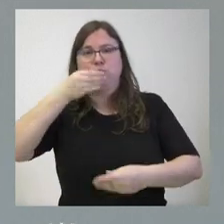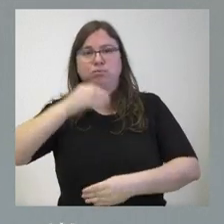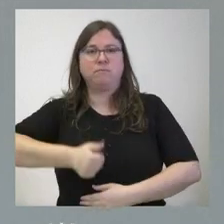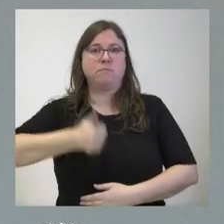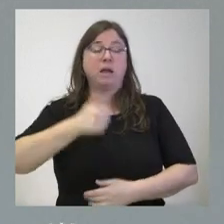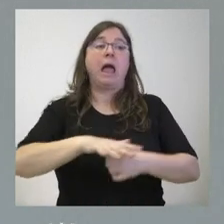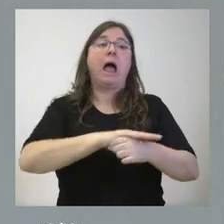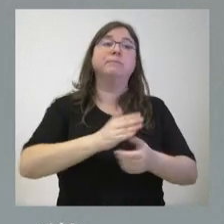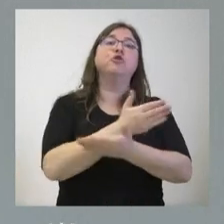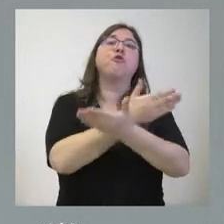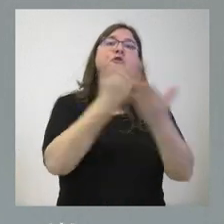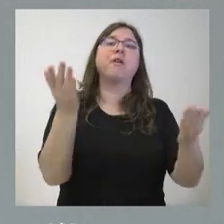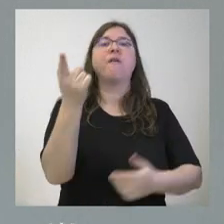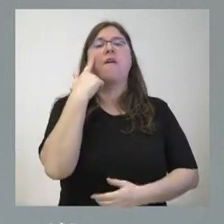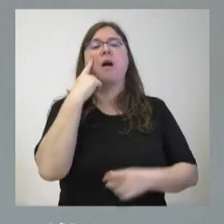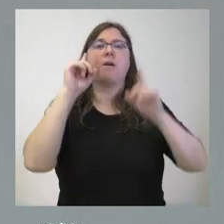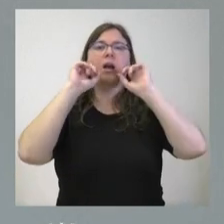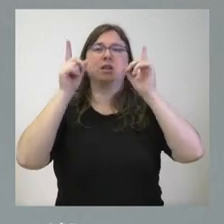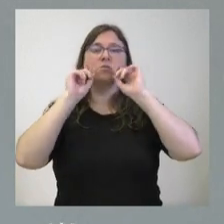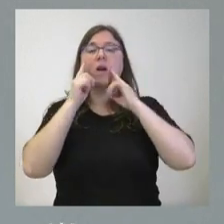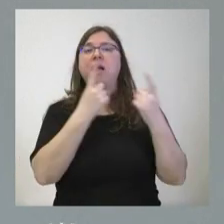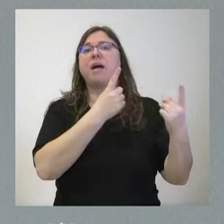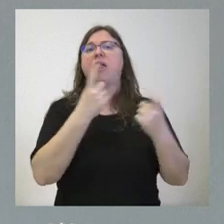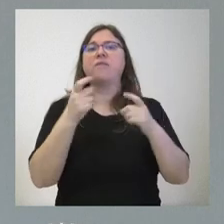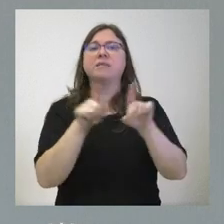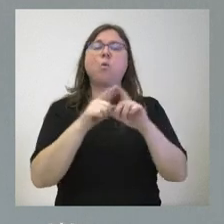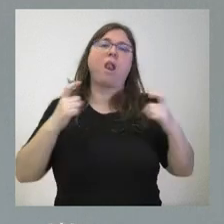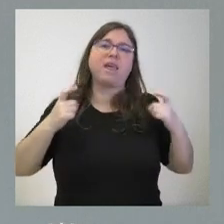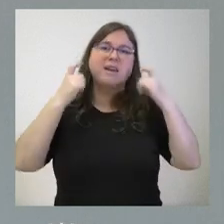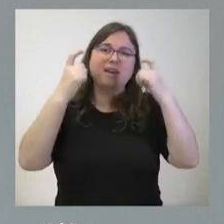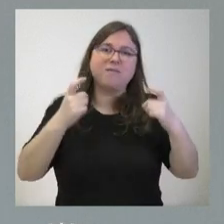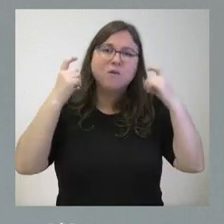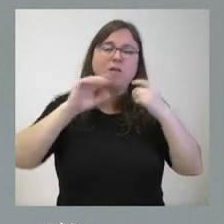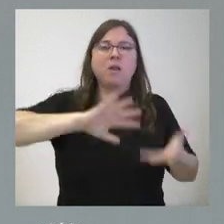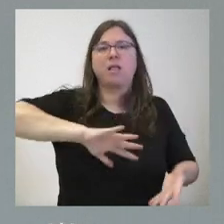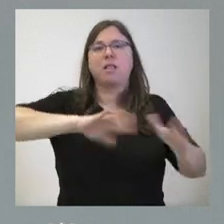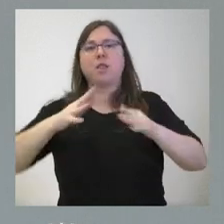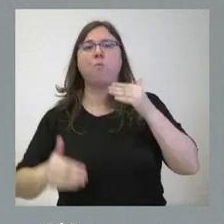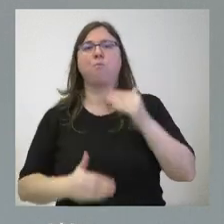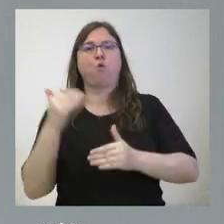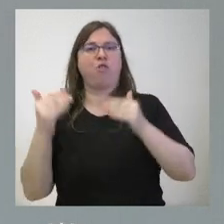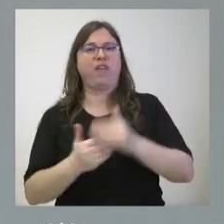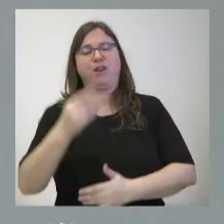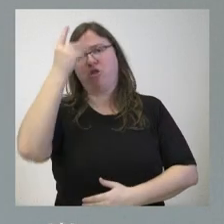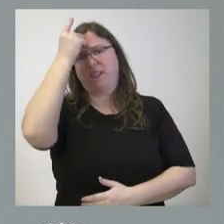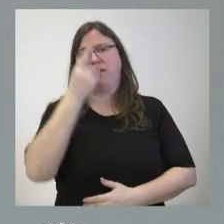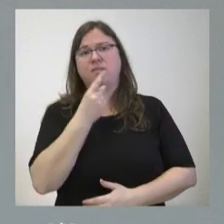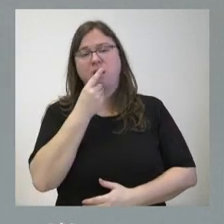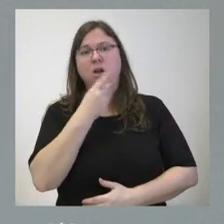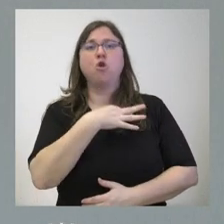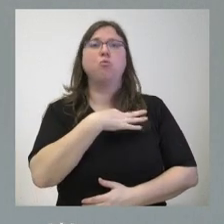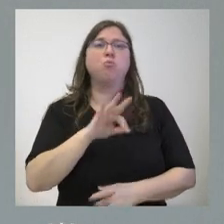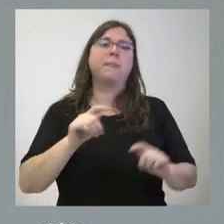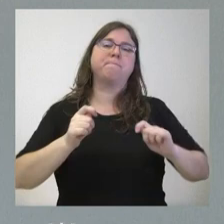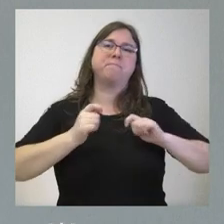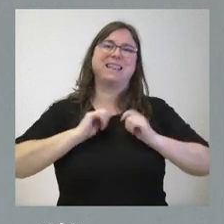resto de áreas, pues, habrá que ir viendo caso por caso, en que medida también los esfuerzos por modernizar, por digitalizar, pues, nos pueden ir también permitiendo